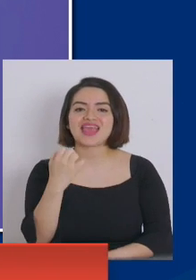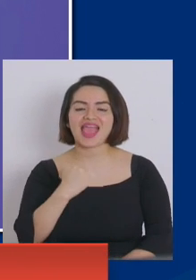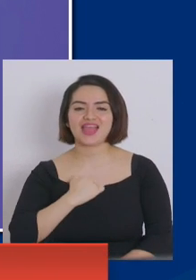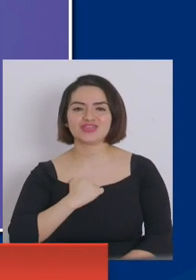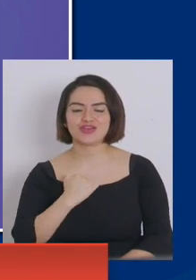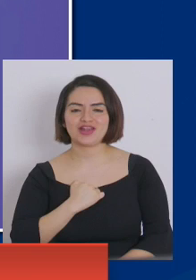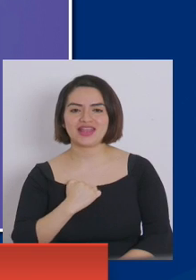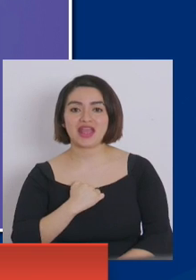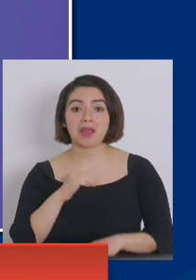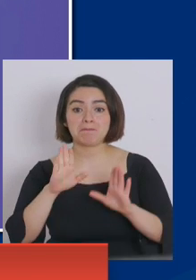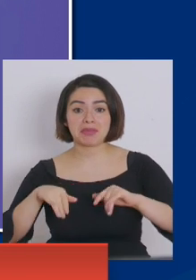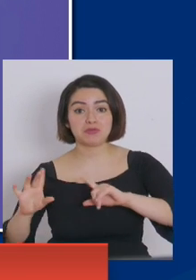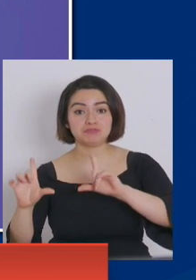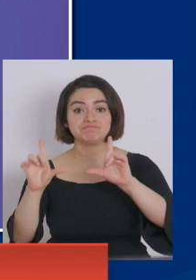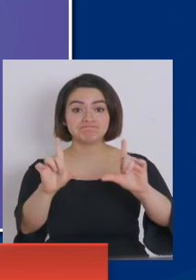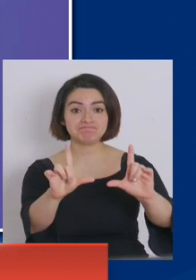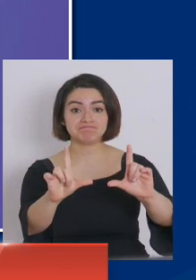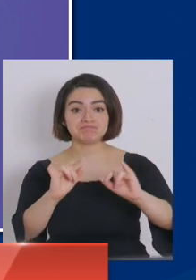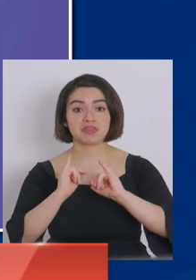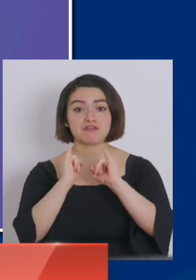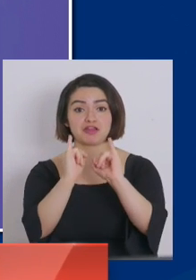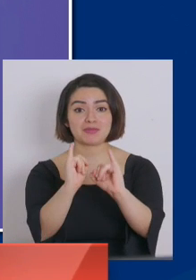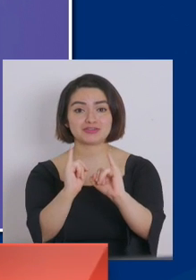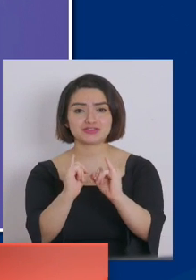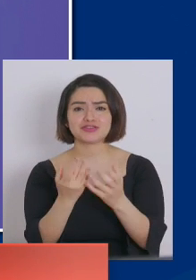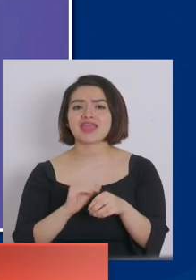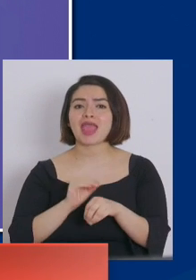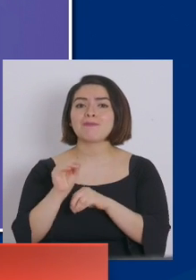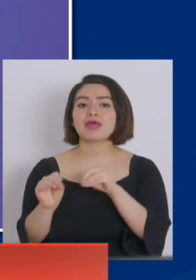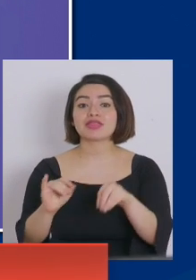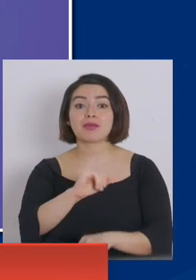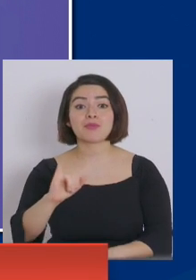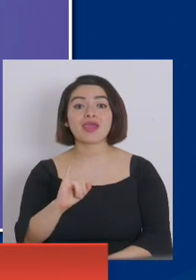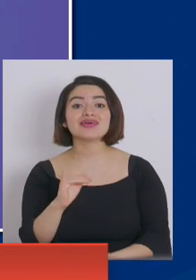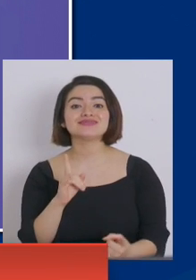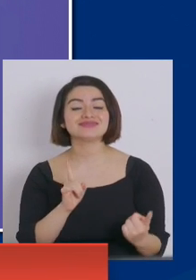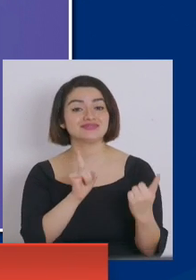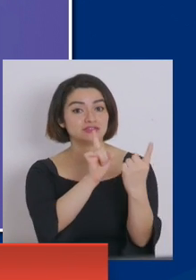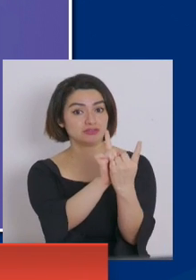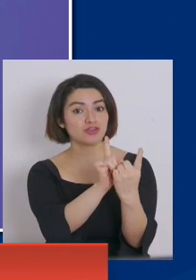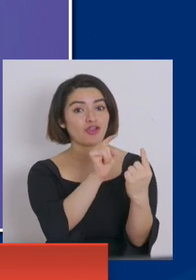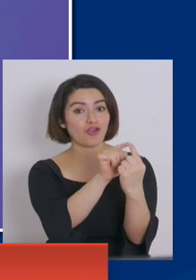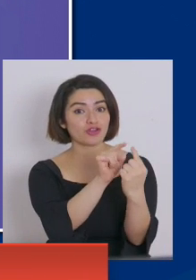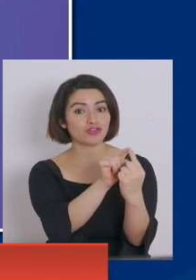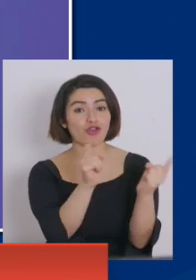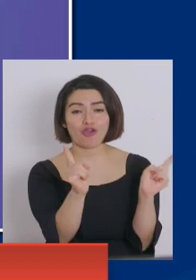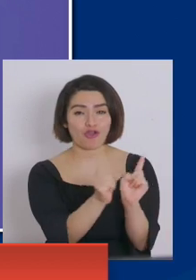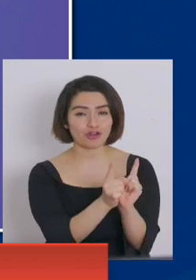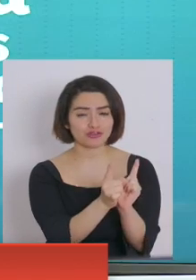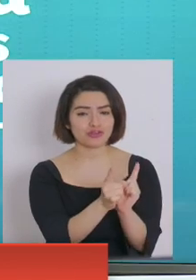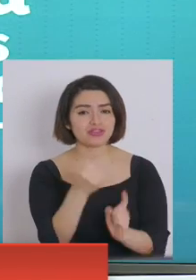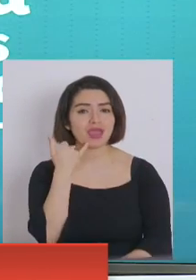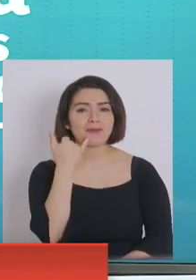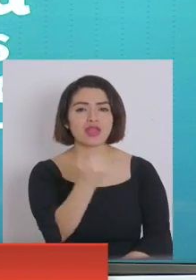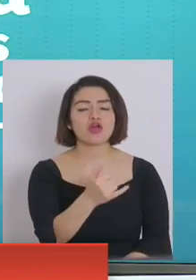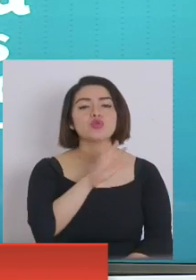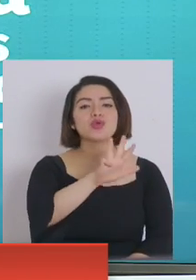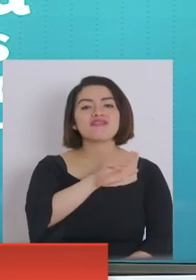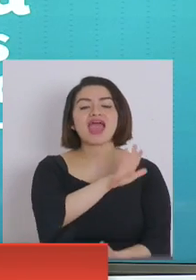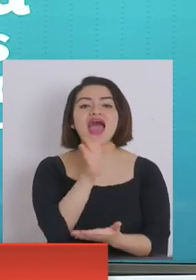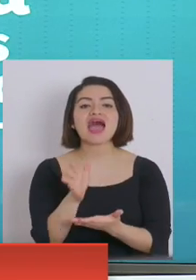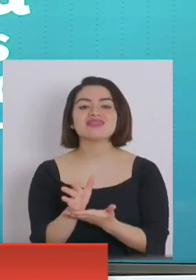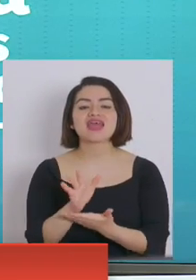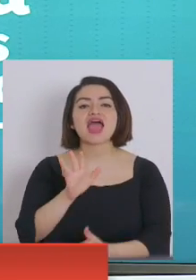tal como está en esa diapositiva. El llamado después del precontacto es de no más allá, entre las 9 y las 21 horas,